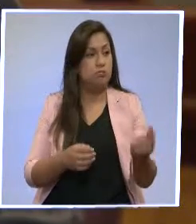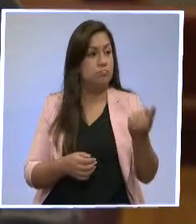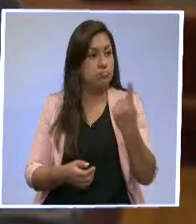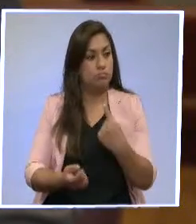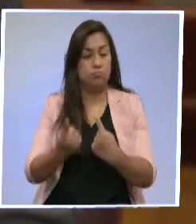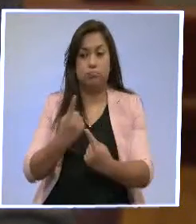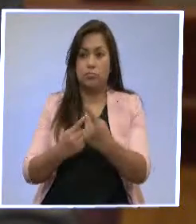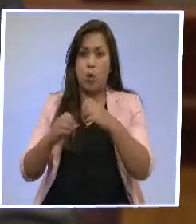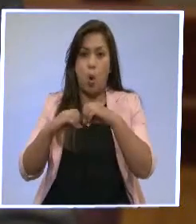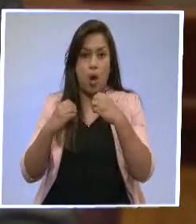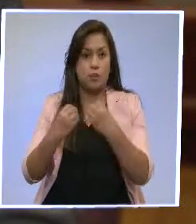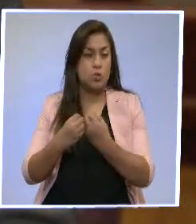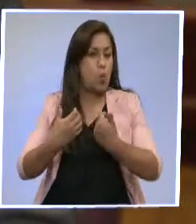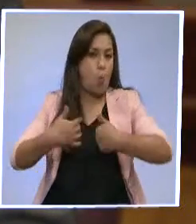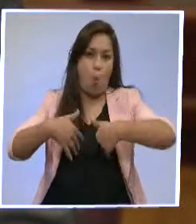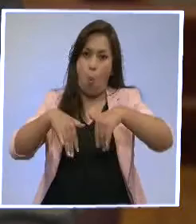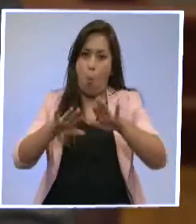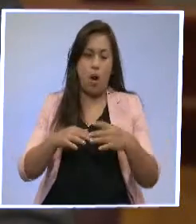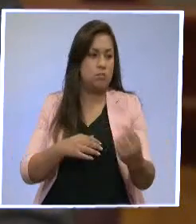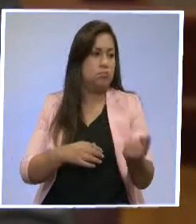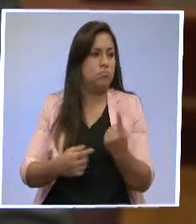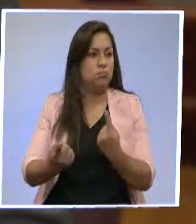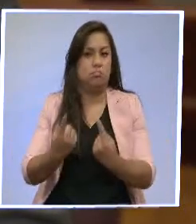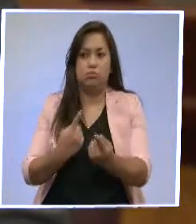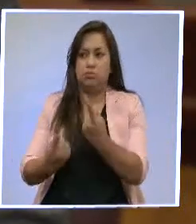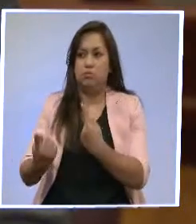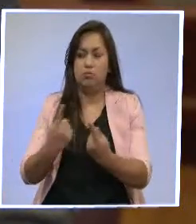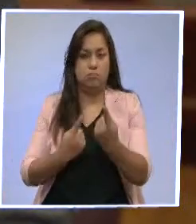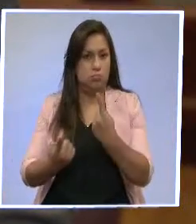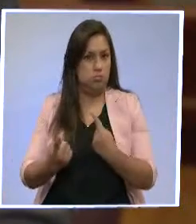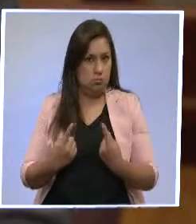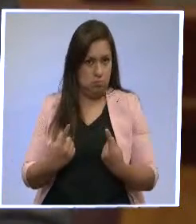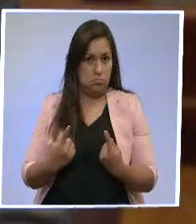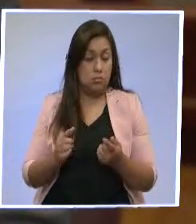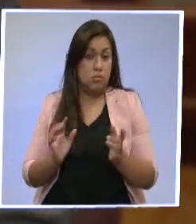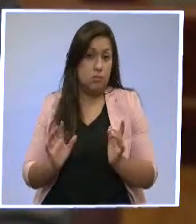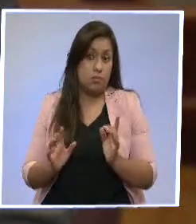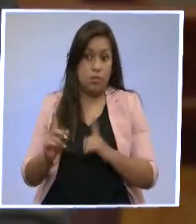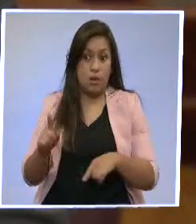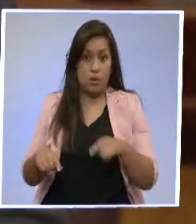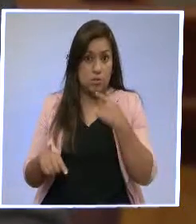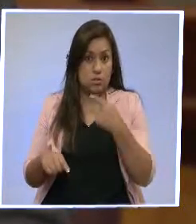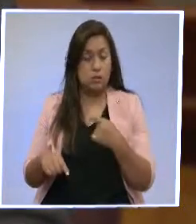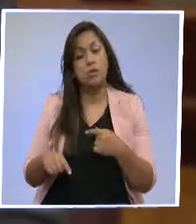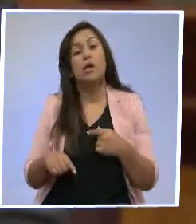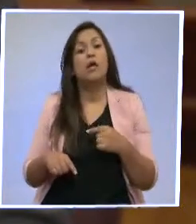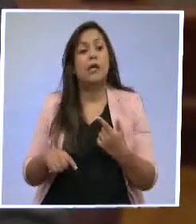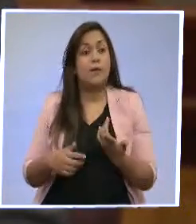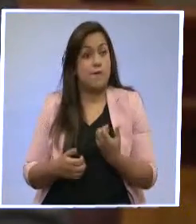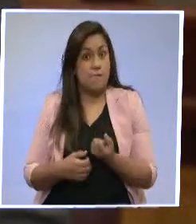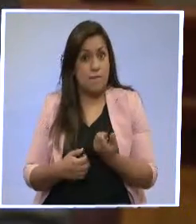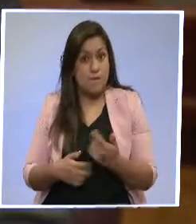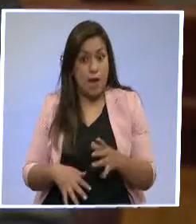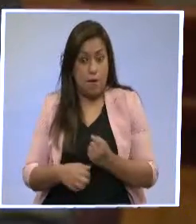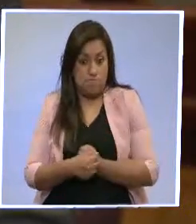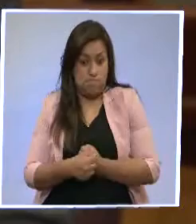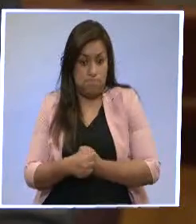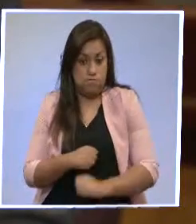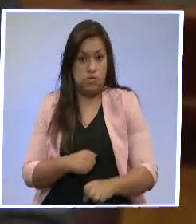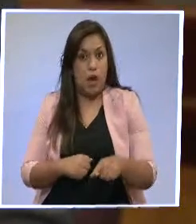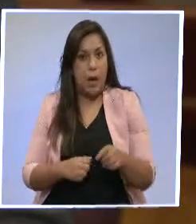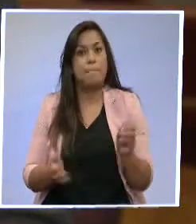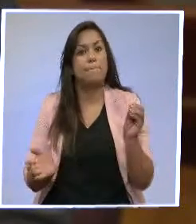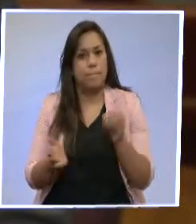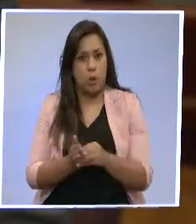agrupaciones. Han tenido un planteamiento en el hecho de que ellos querían que el género vaya desde que el niño nace. Hemos hecho las